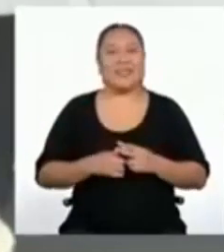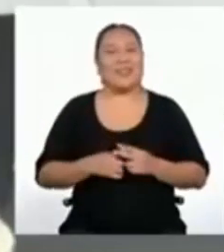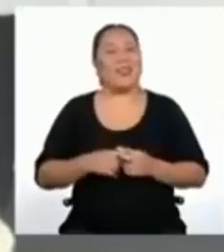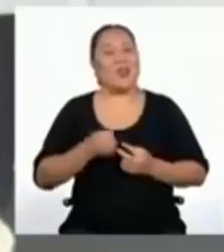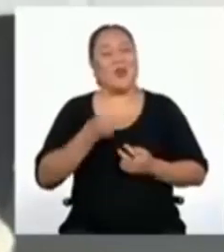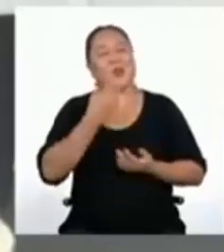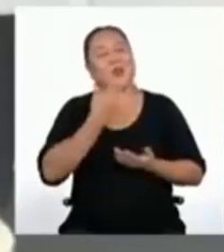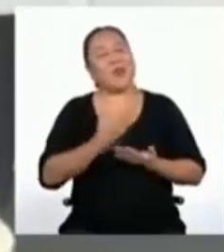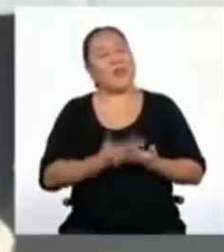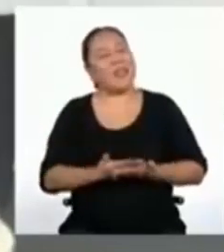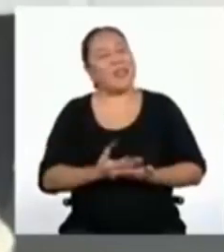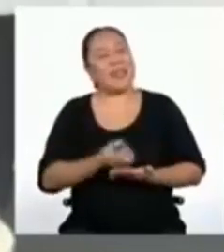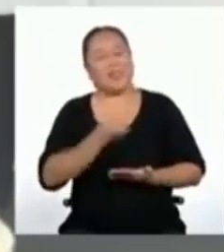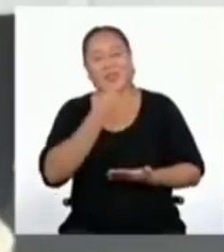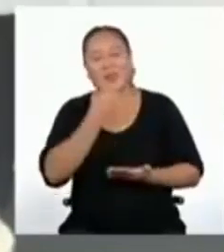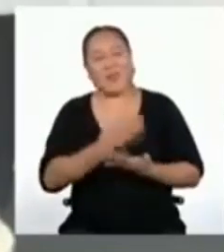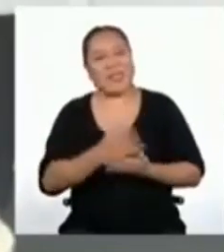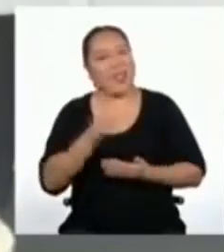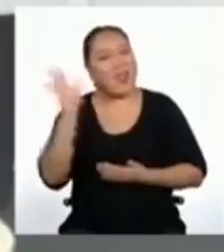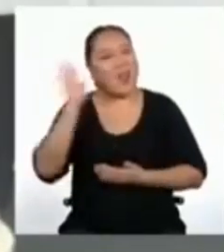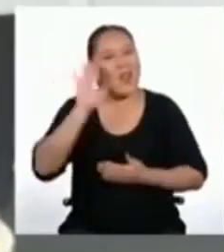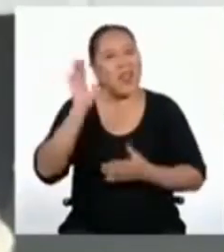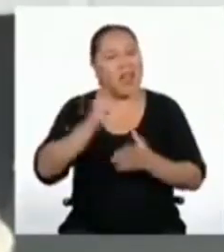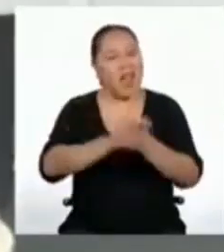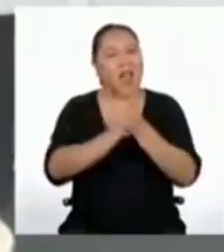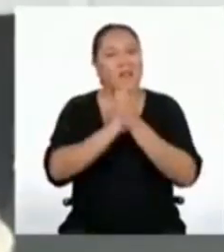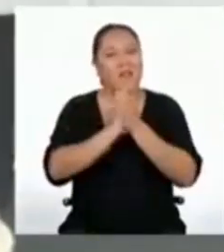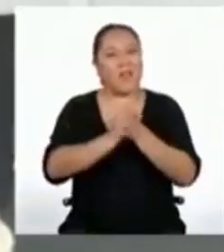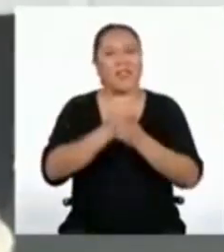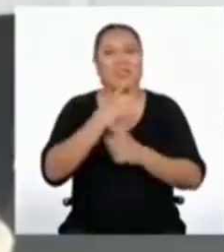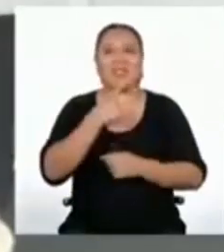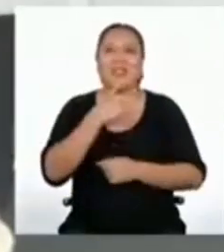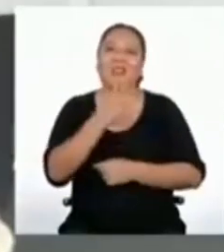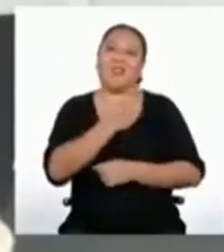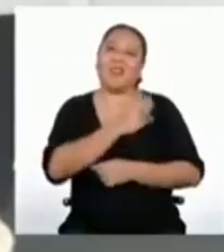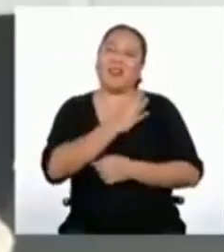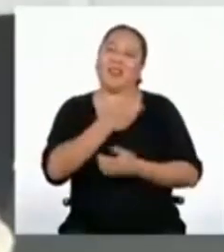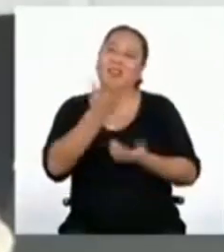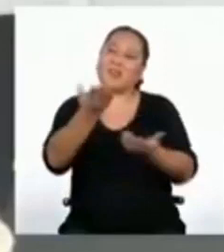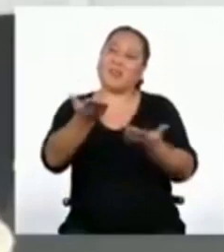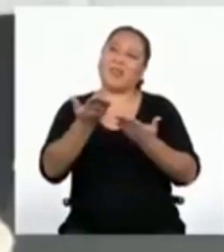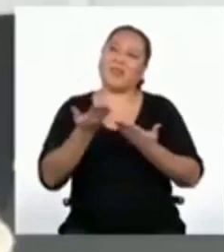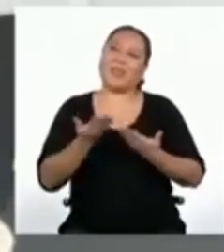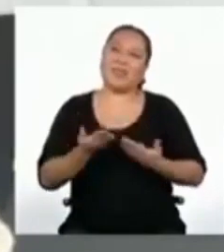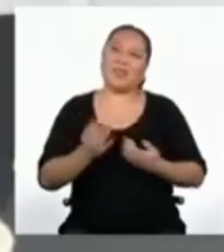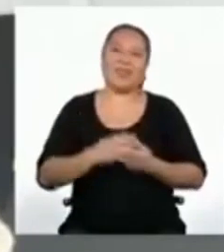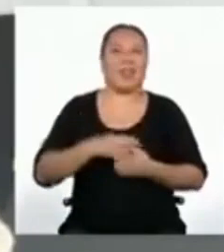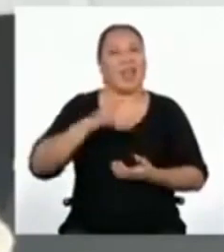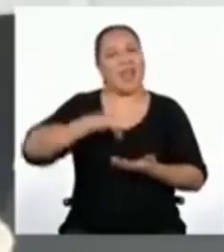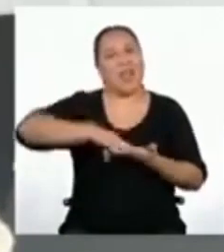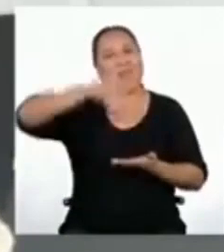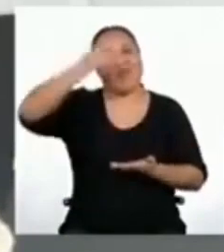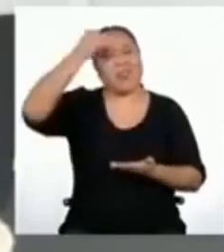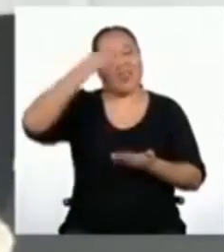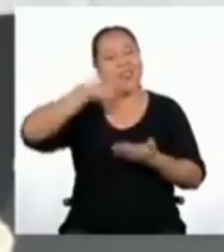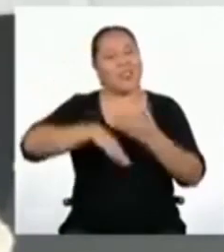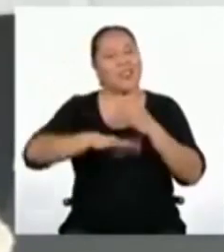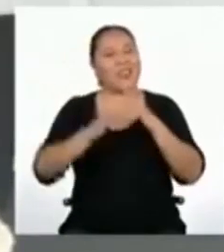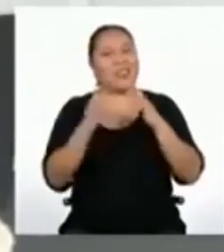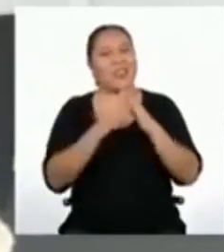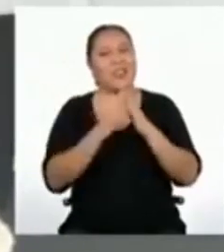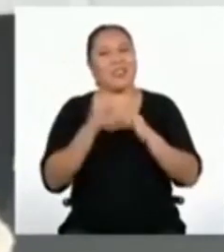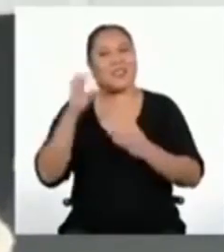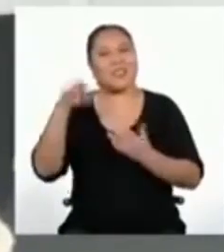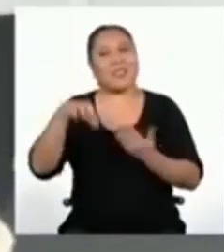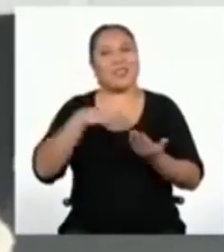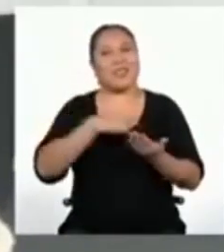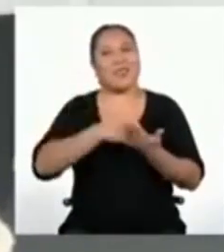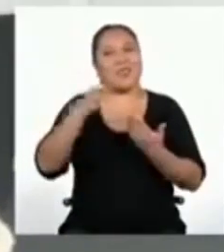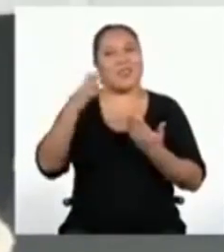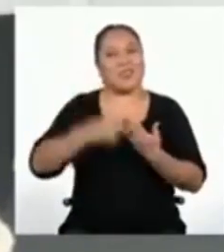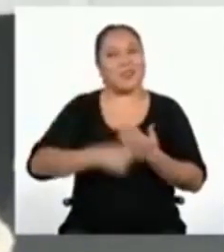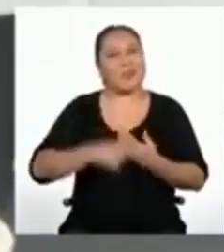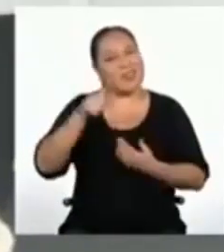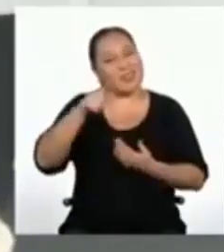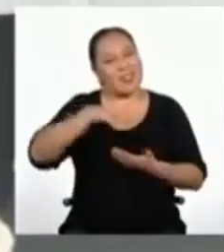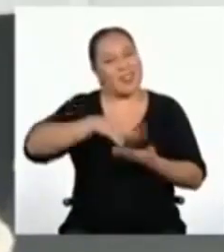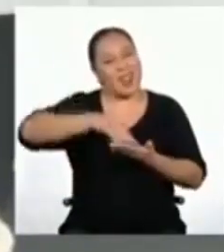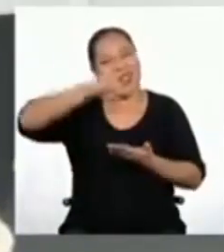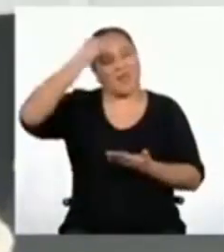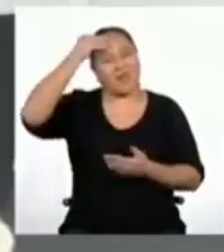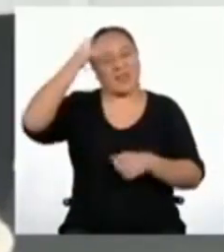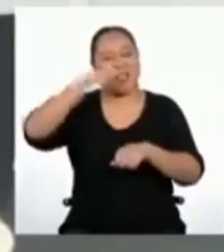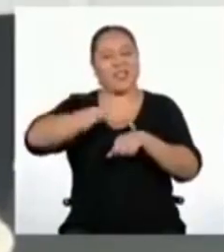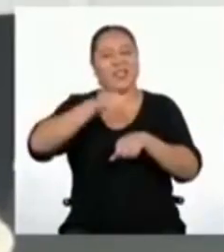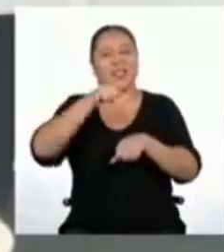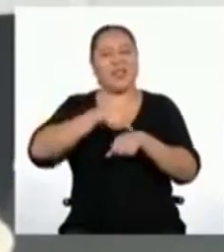Buenas, buenas. Hola, amigas y amigos de cuarto. Sean bienvenidos a Aprendo en Casa, su programa para aprender